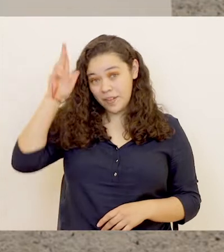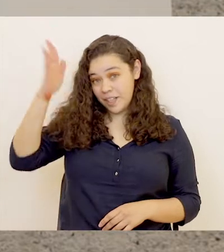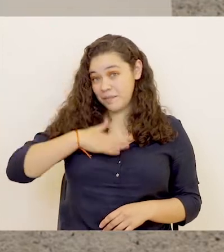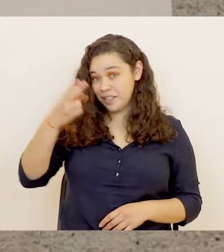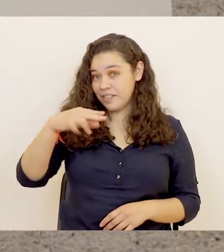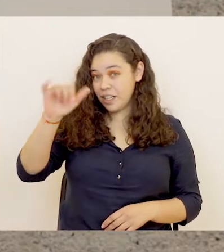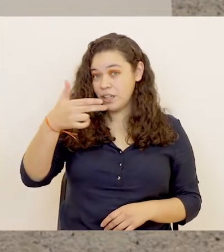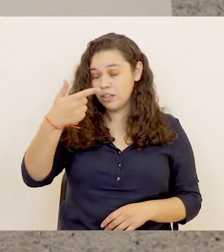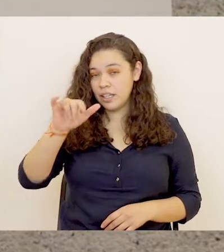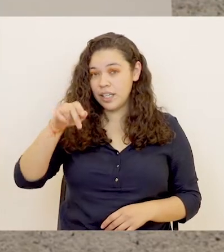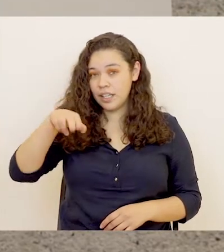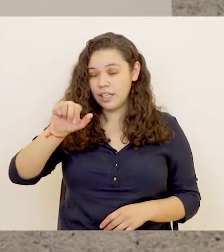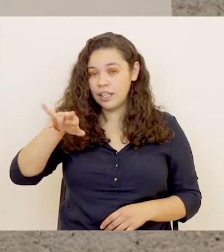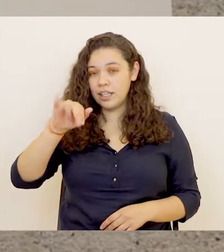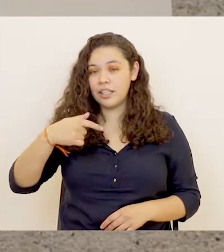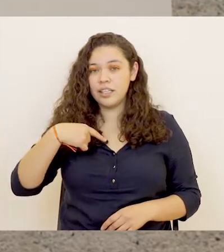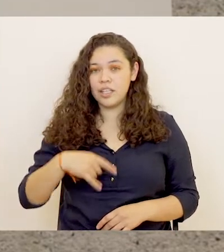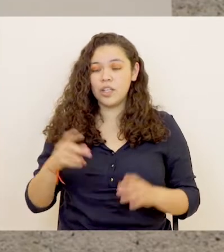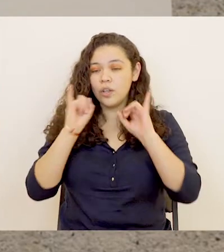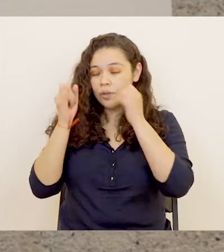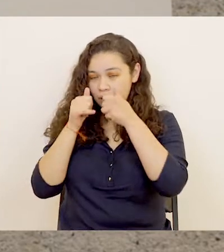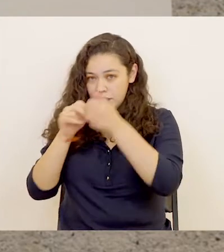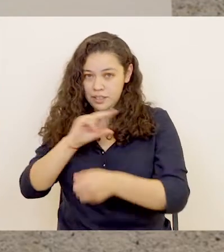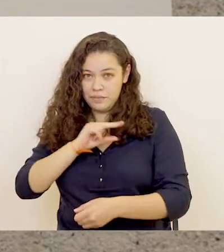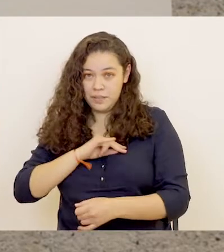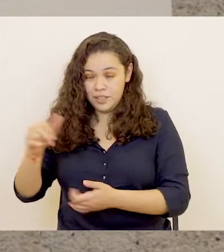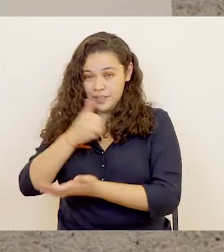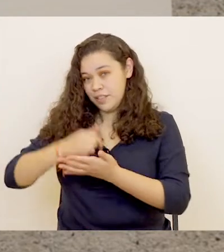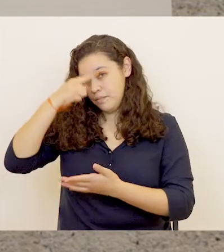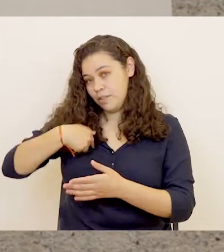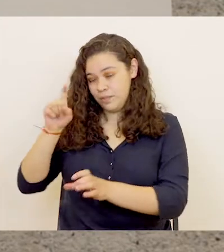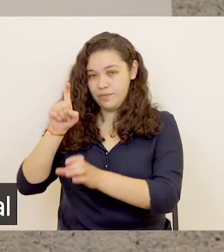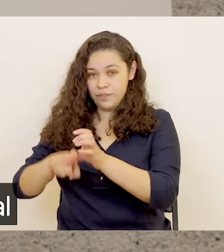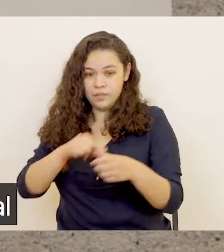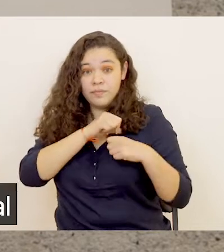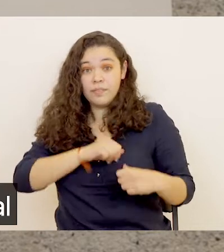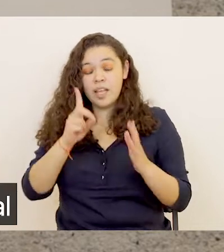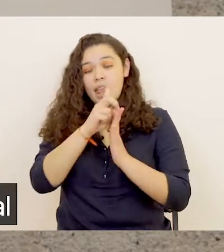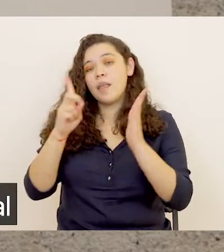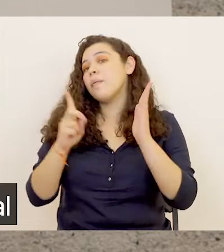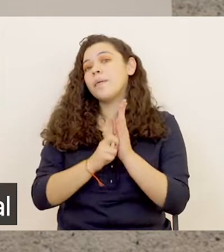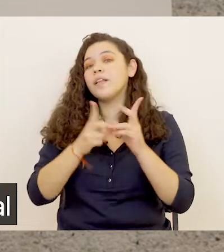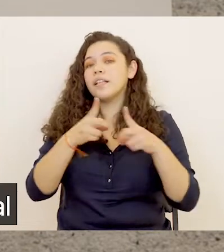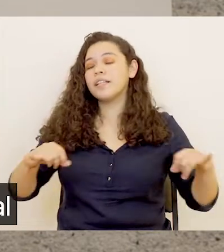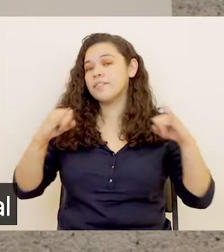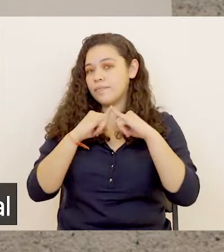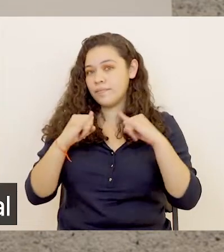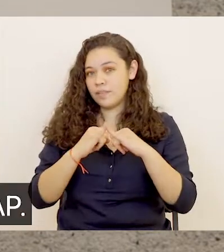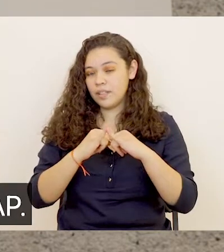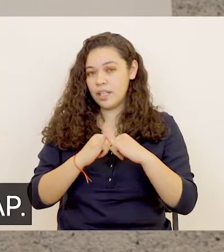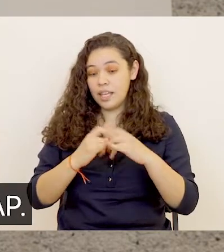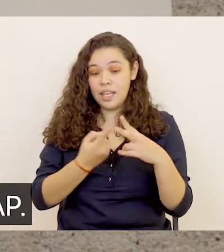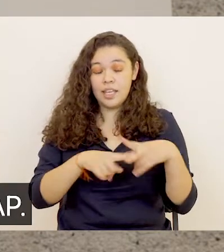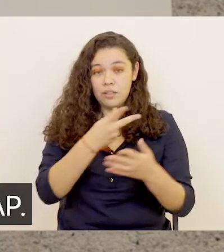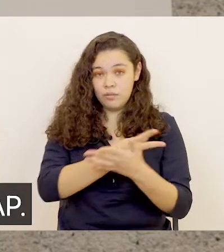Hola, mi nombre es Jorge Nery y formo parte de la Junta de Estencia Privada en la Ciudad de México a cargo del Departamento de Desarrollo Institucional